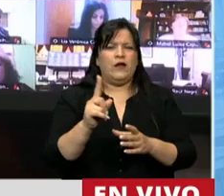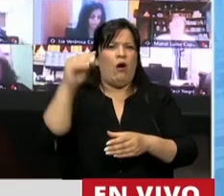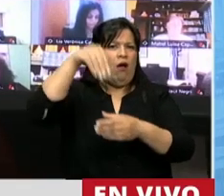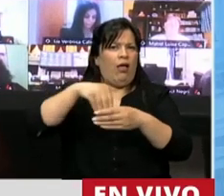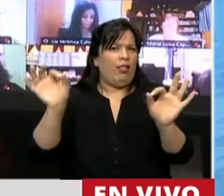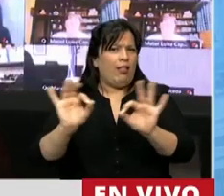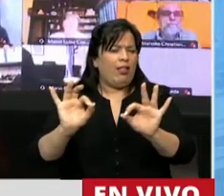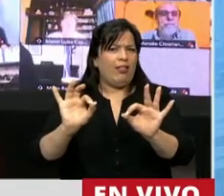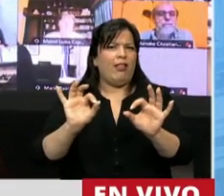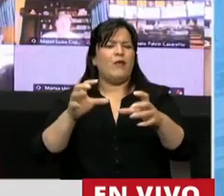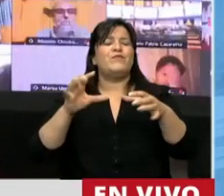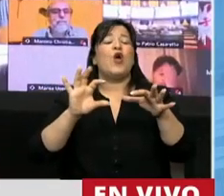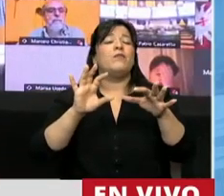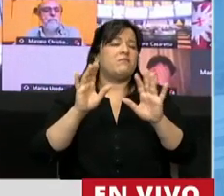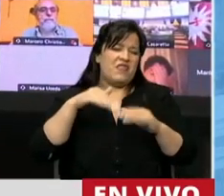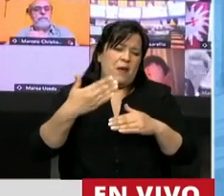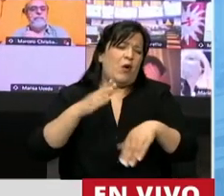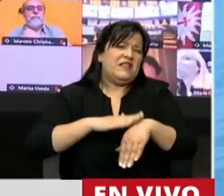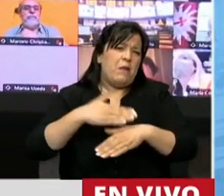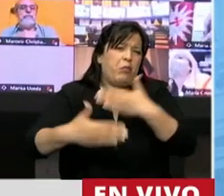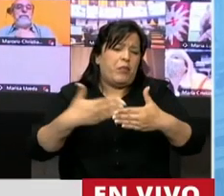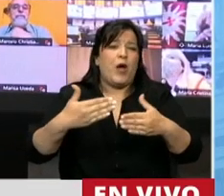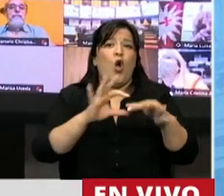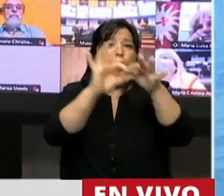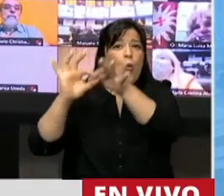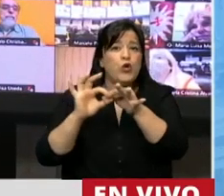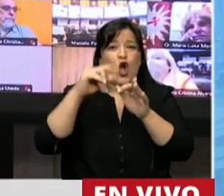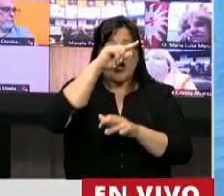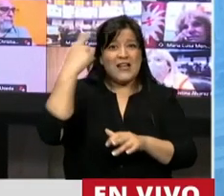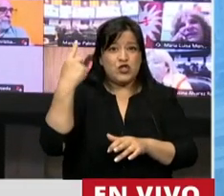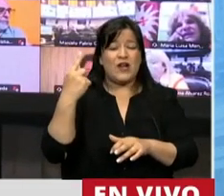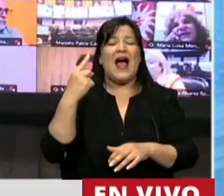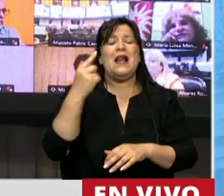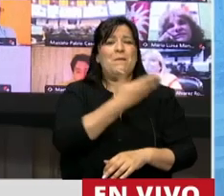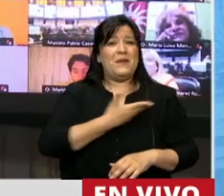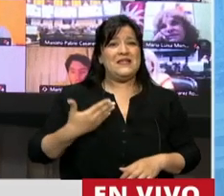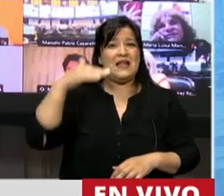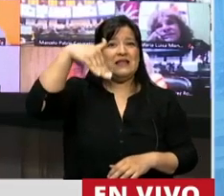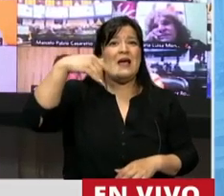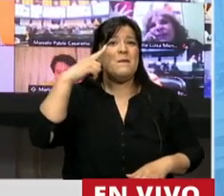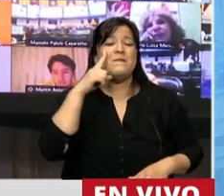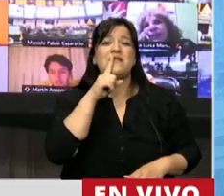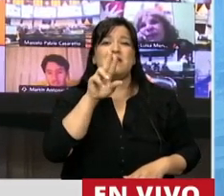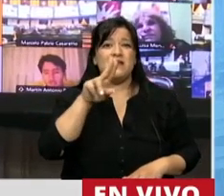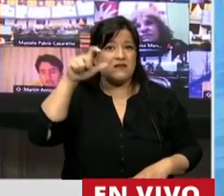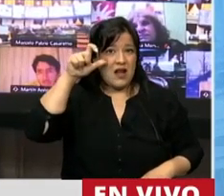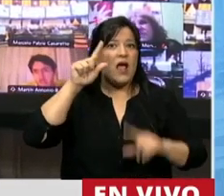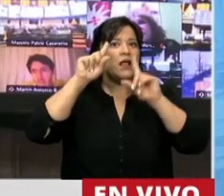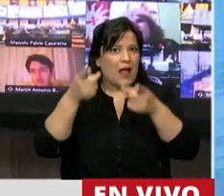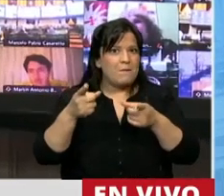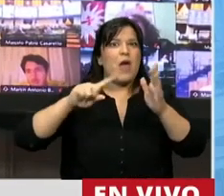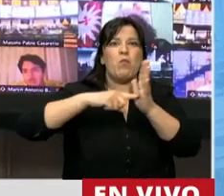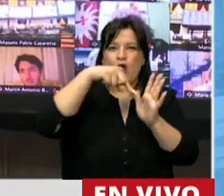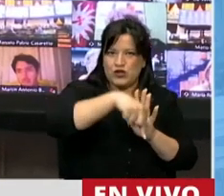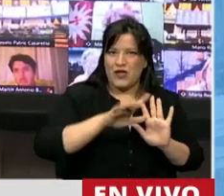confederación. Con la Unión Nacional, el presidente Mitre la trajo, de hecho, también a Buenos Aires, que